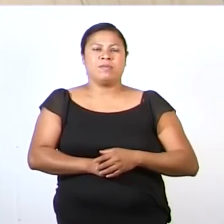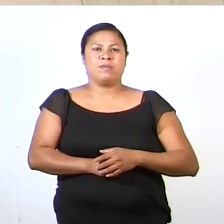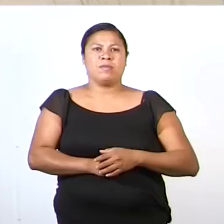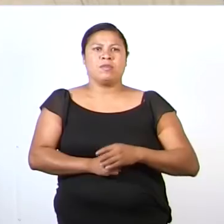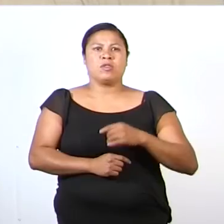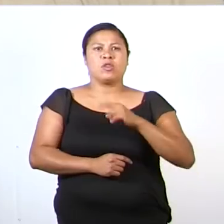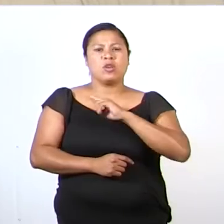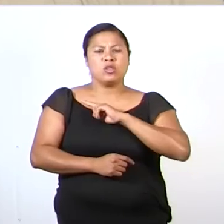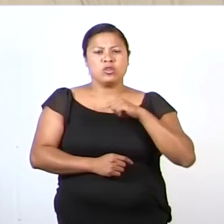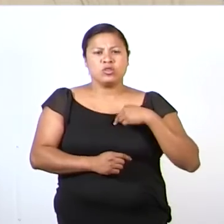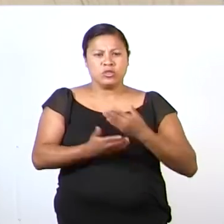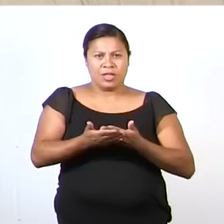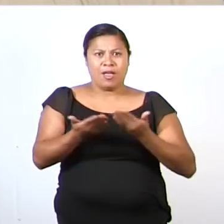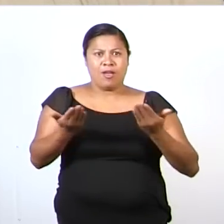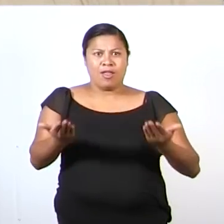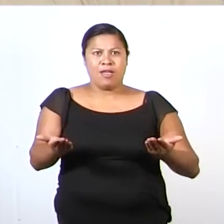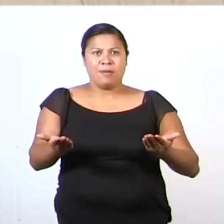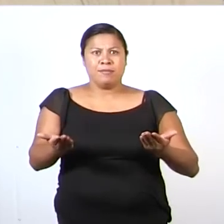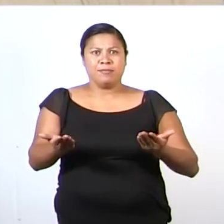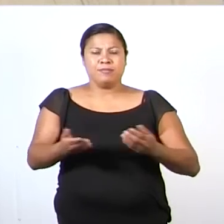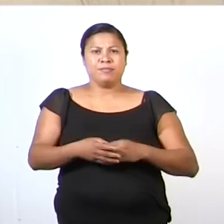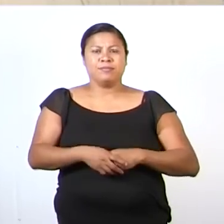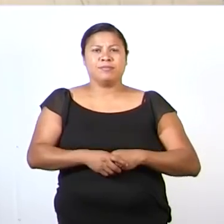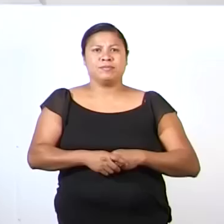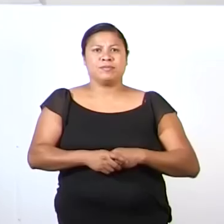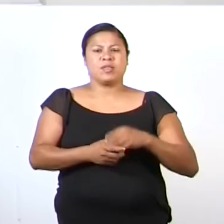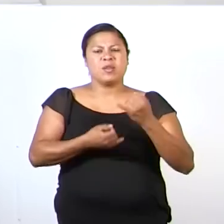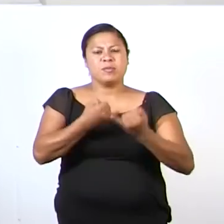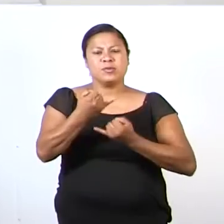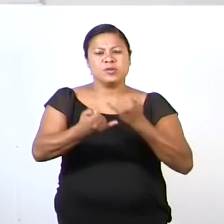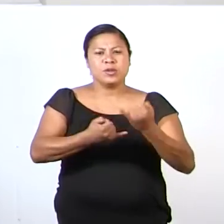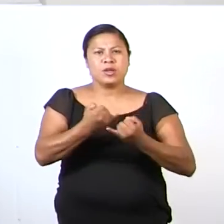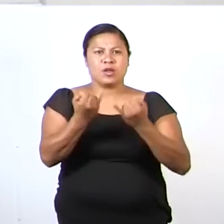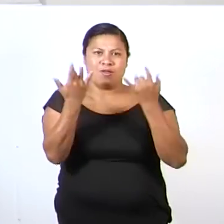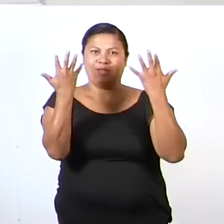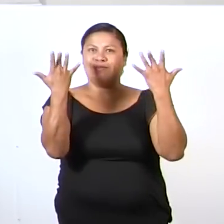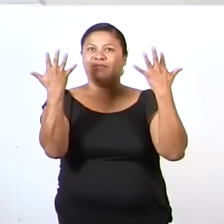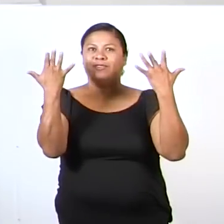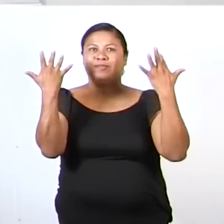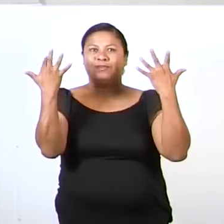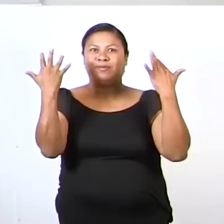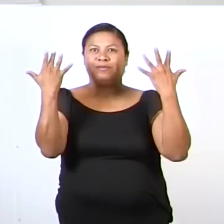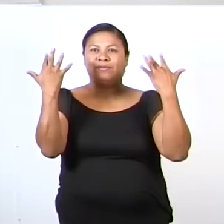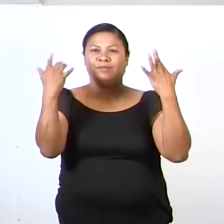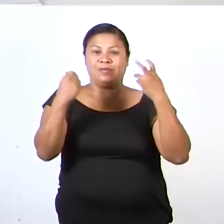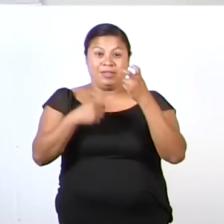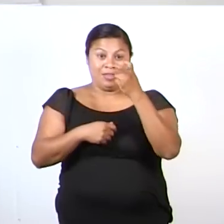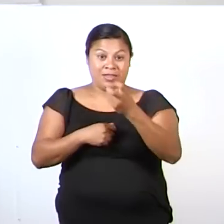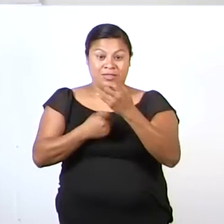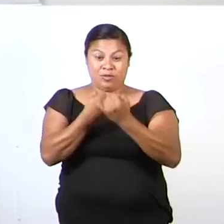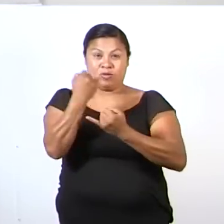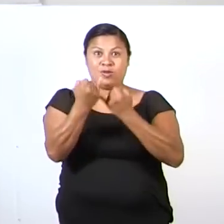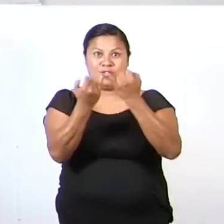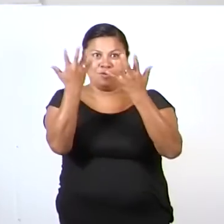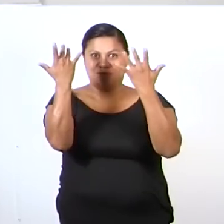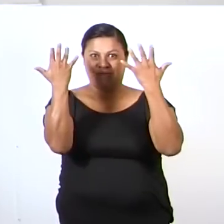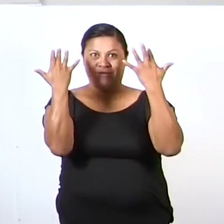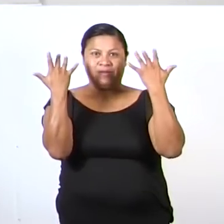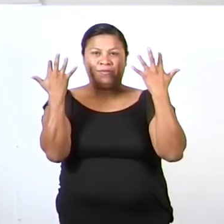Vamos ahora a jugar con las manos. Este juego con las manos